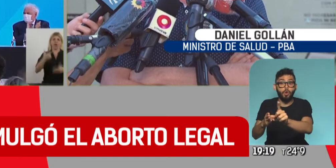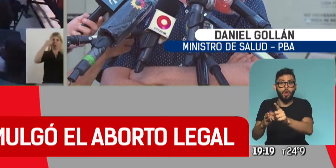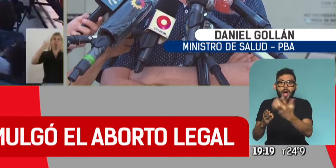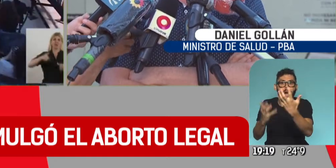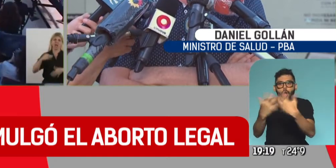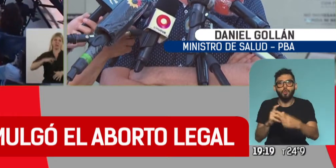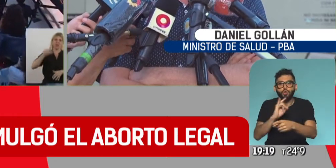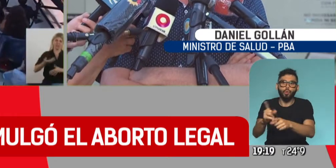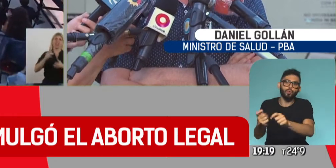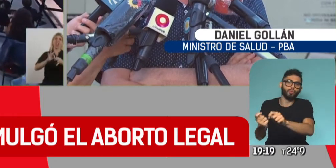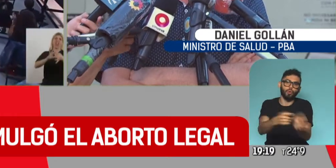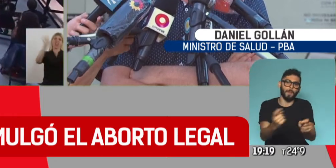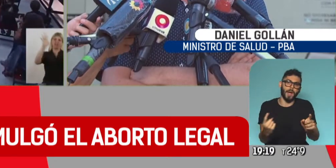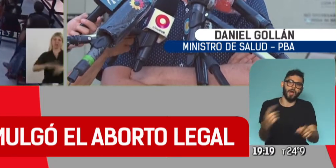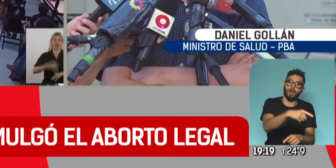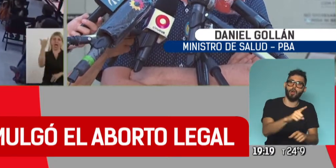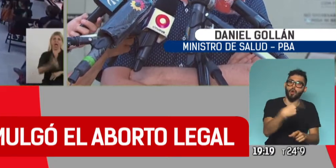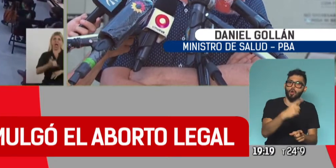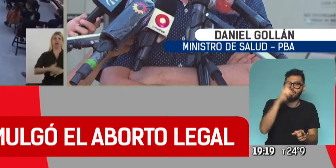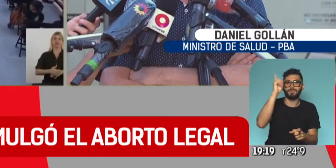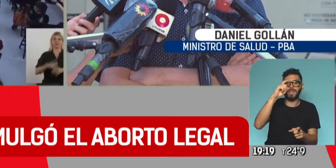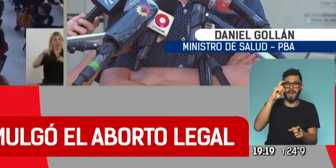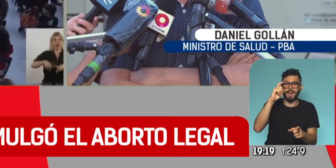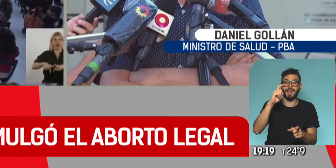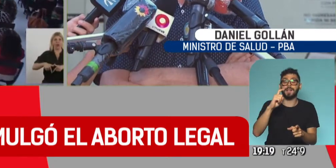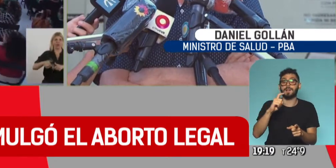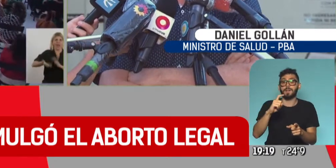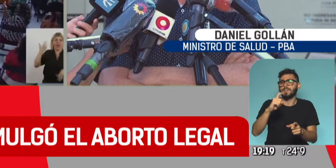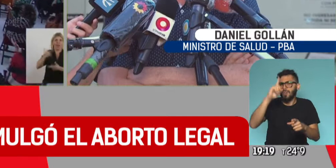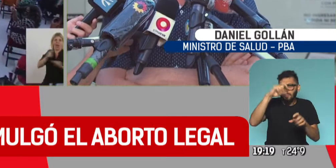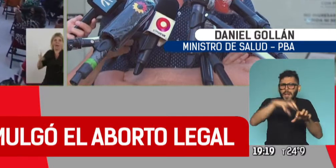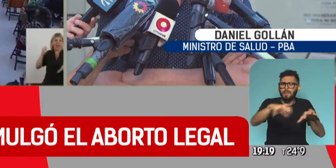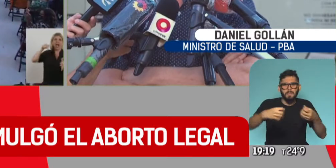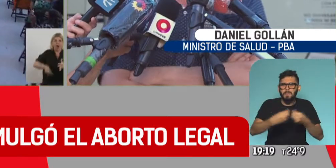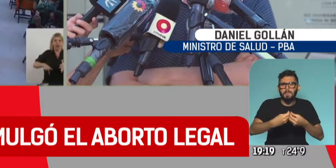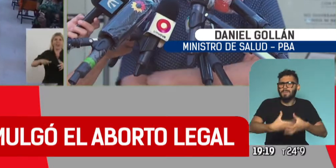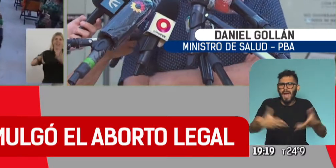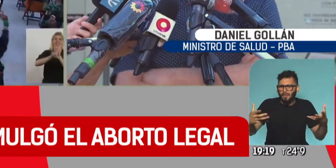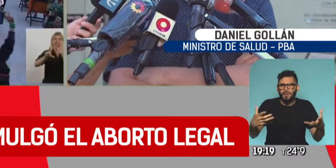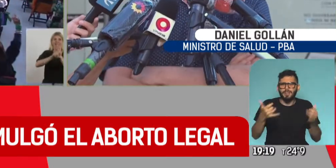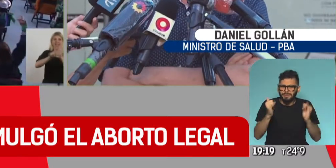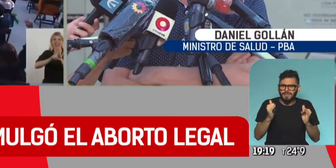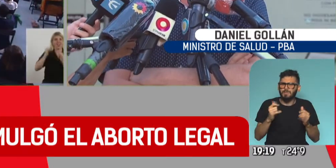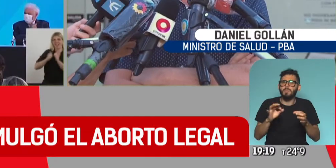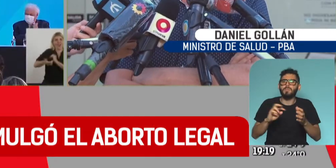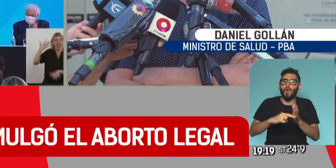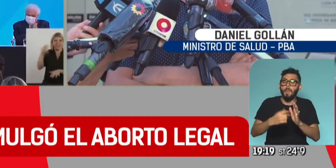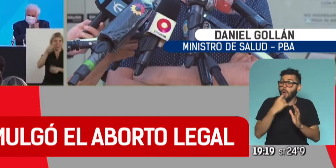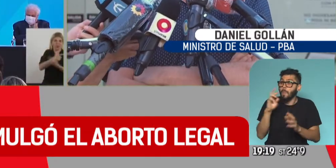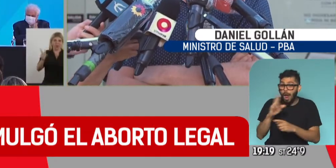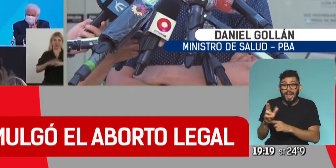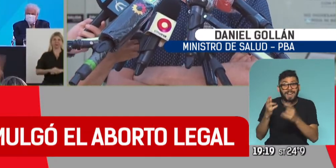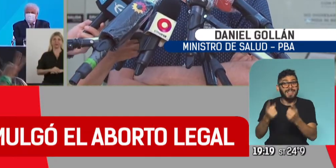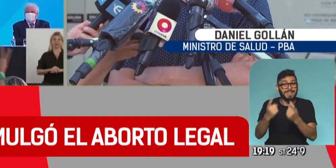otro de los... ...de la enorme mayoría de los hospitales que sí lo hace, así que no vamos a tener ningún problema. Toda la mujer que lo necesite